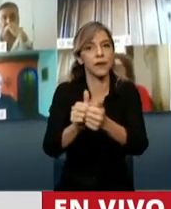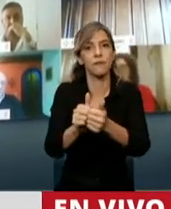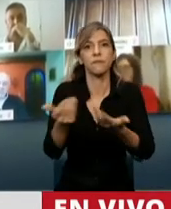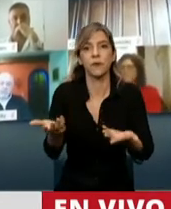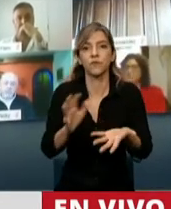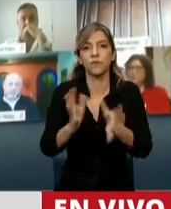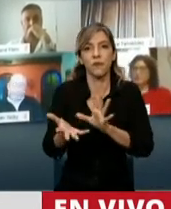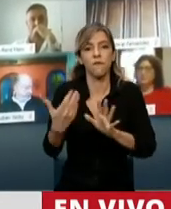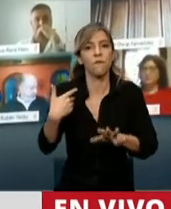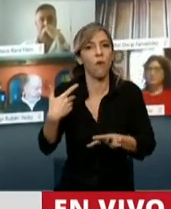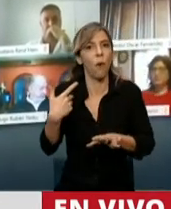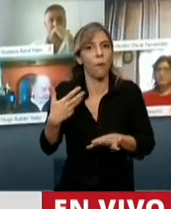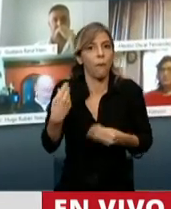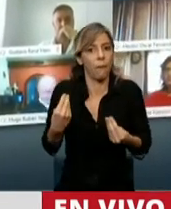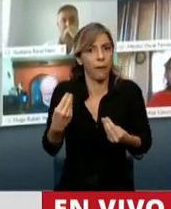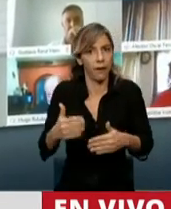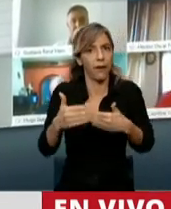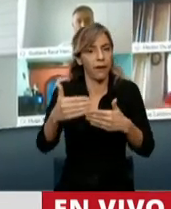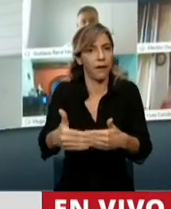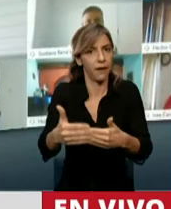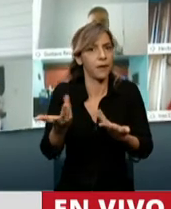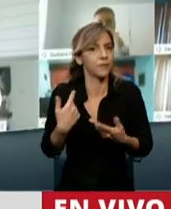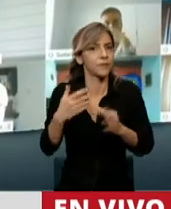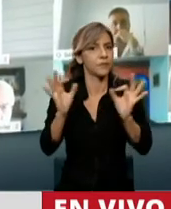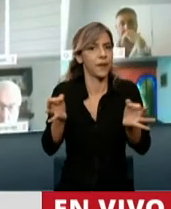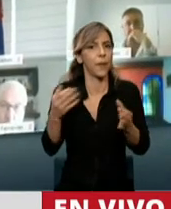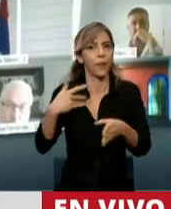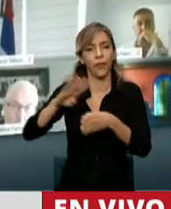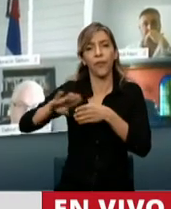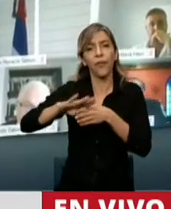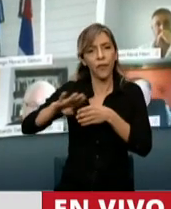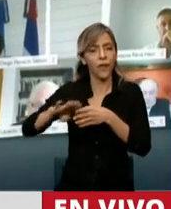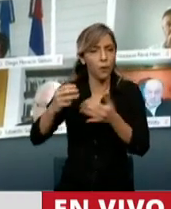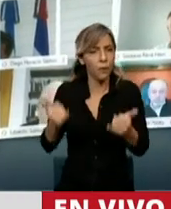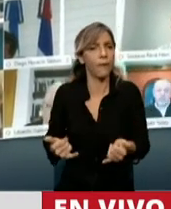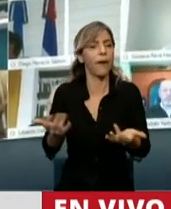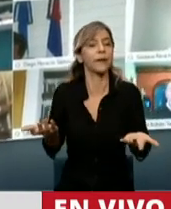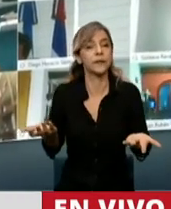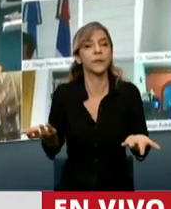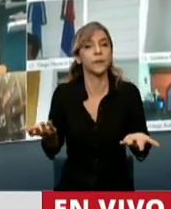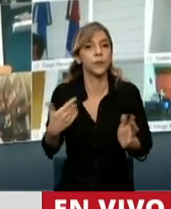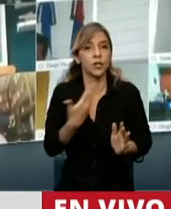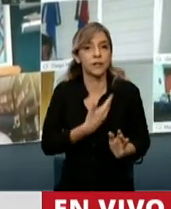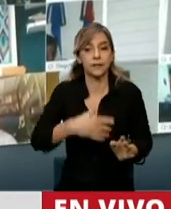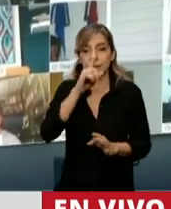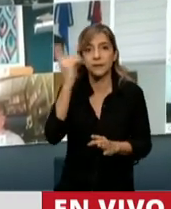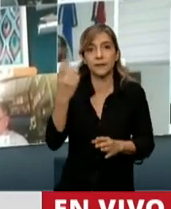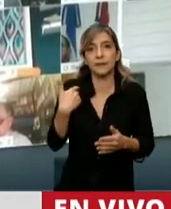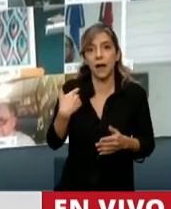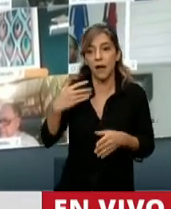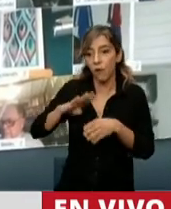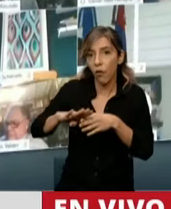carga generada o la deuda que se ha ido generando con el Estado. La verdad que el objeto de esta ley,